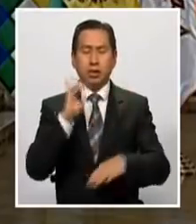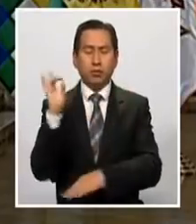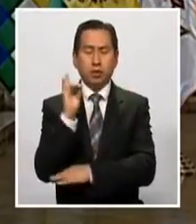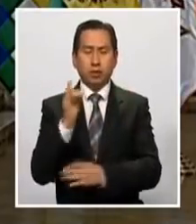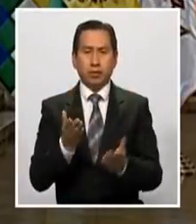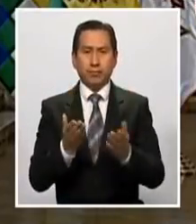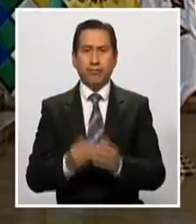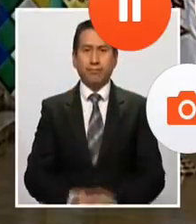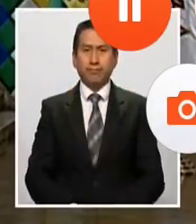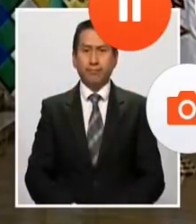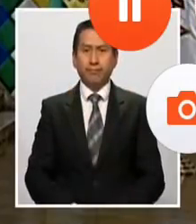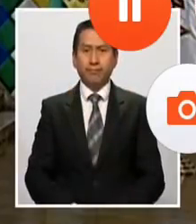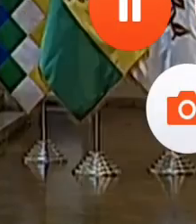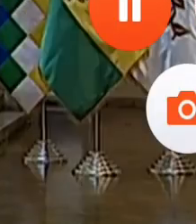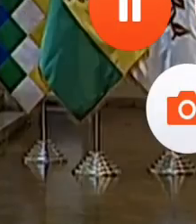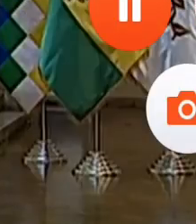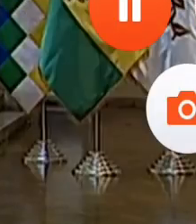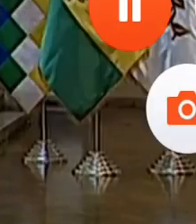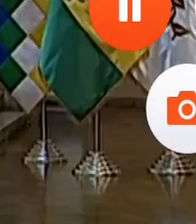Bolivia. Gracias.